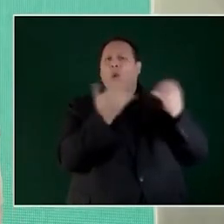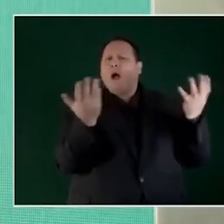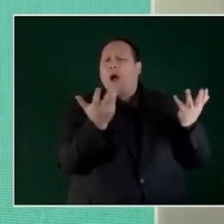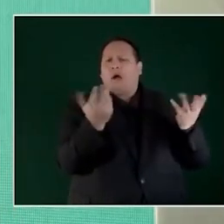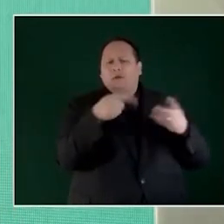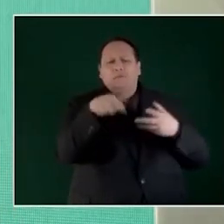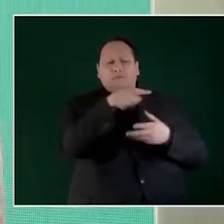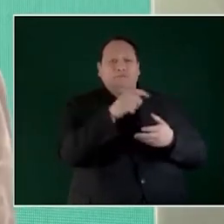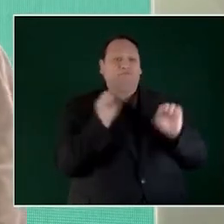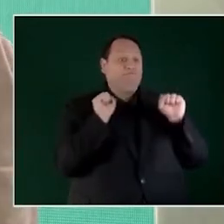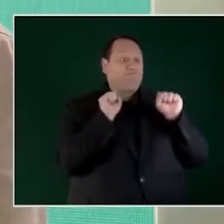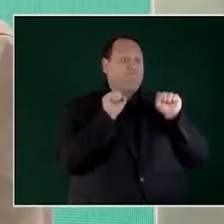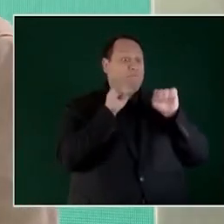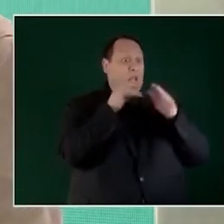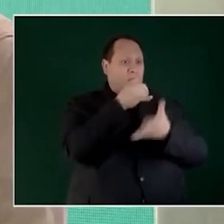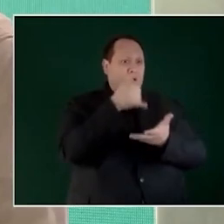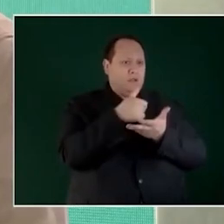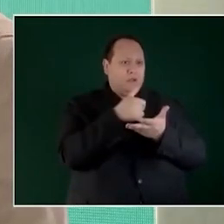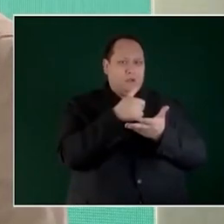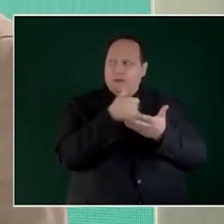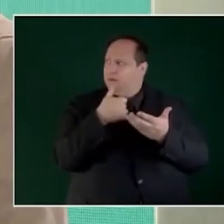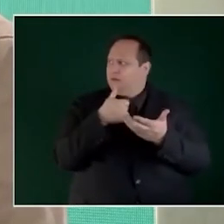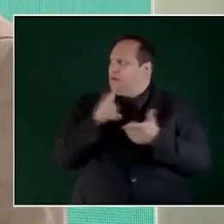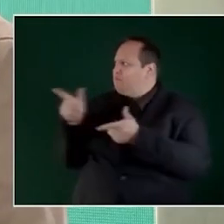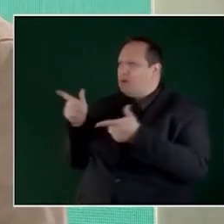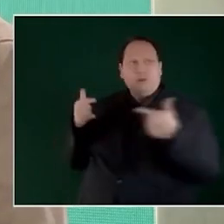en eliminarse